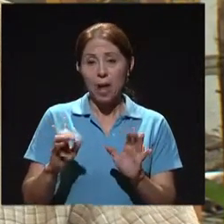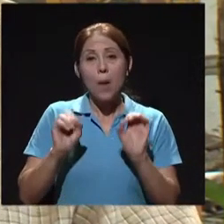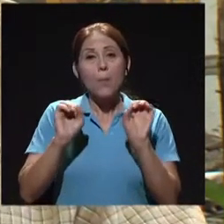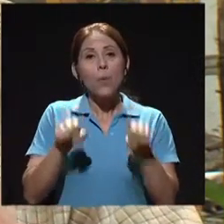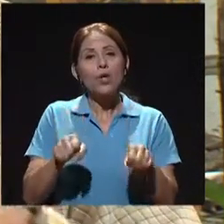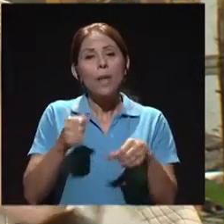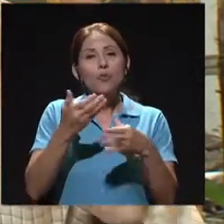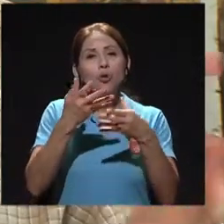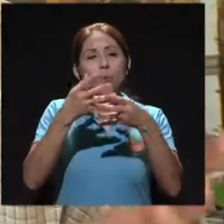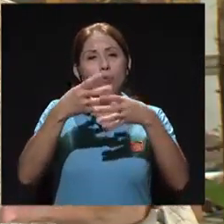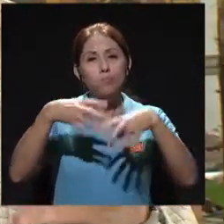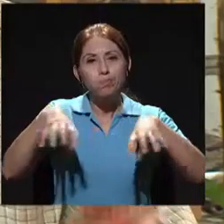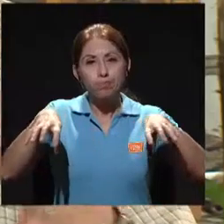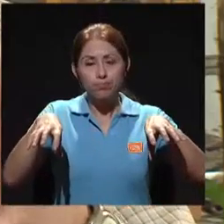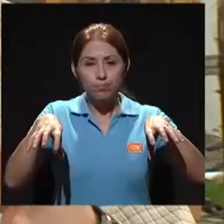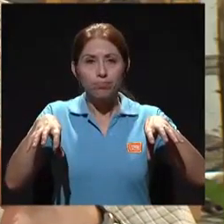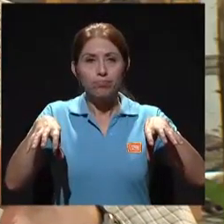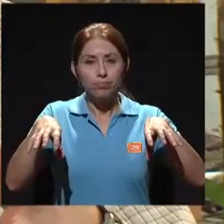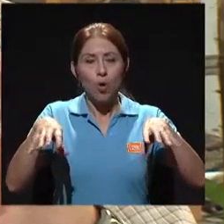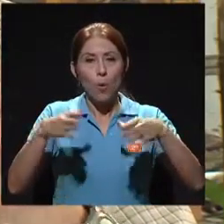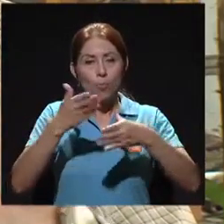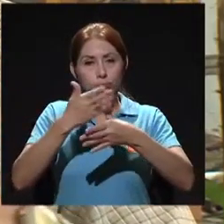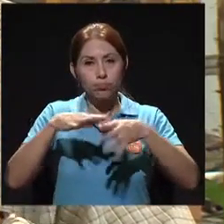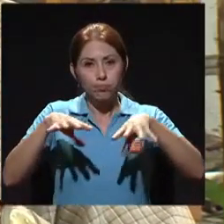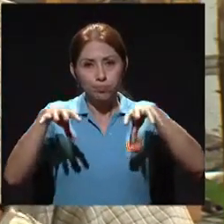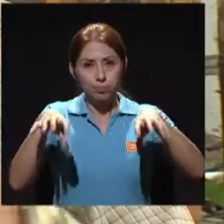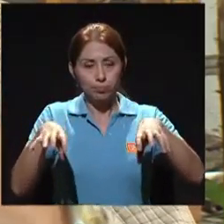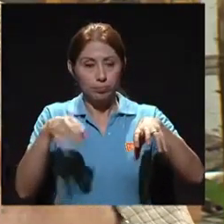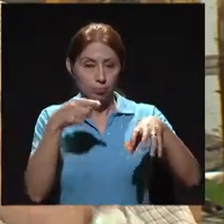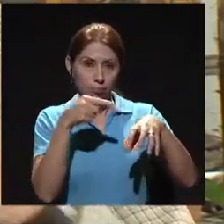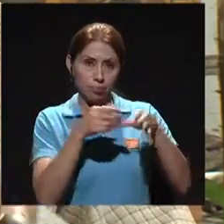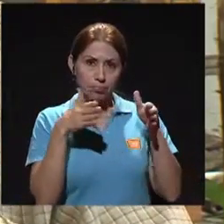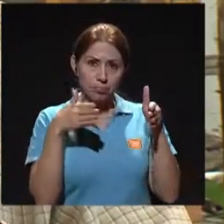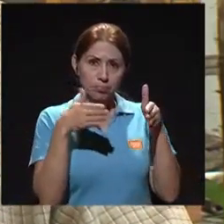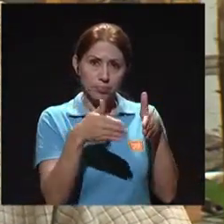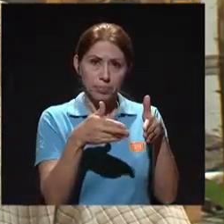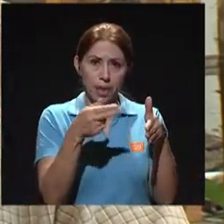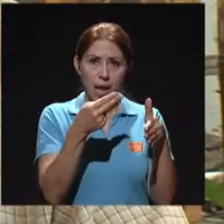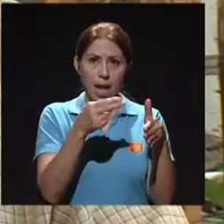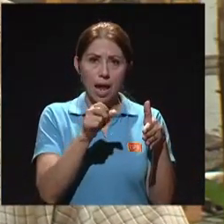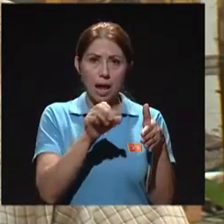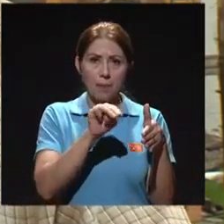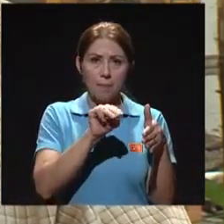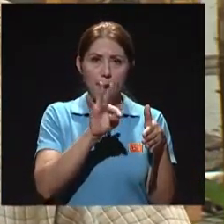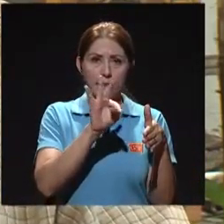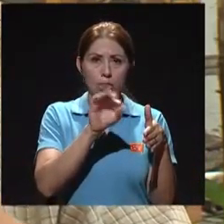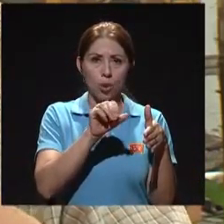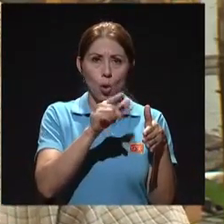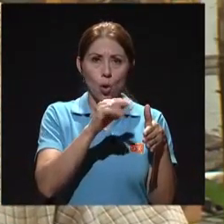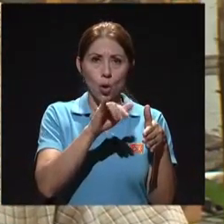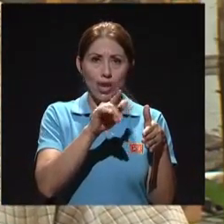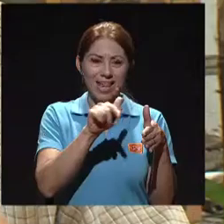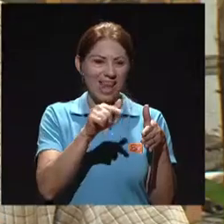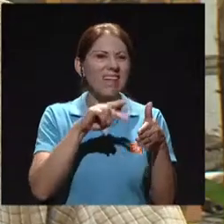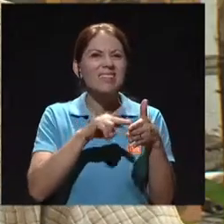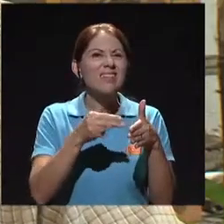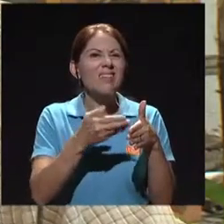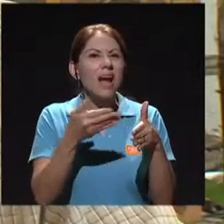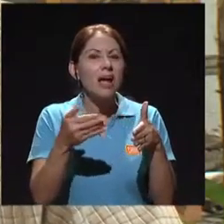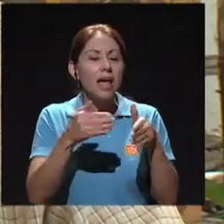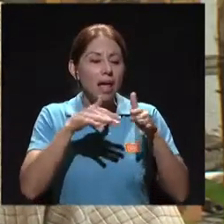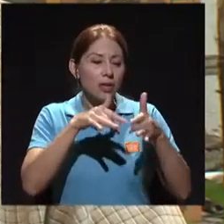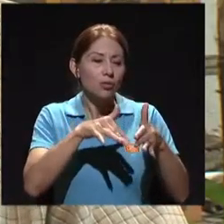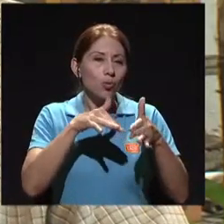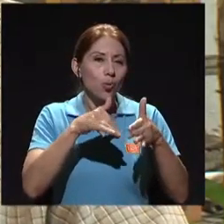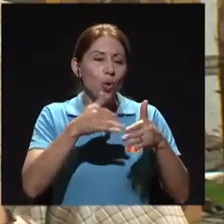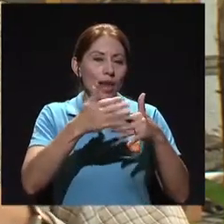Podríamos dividirlo como en dos grandes grupos, digamos, lo que es propiamente la hematología, hematología quiere decir el estudio de la